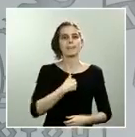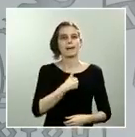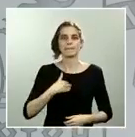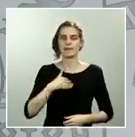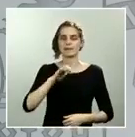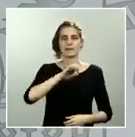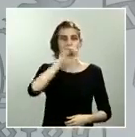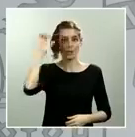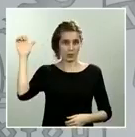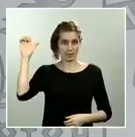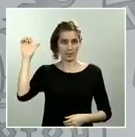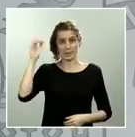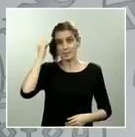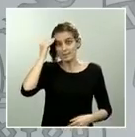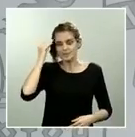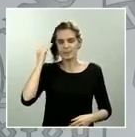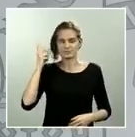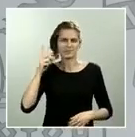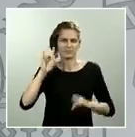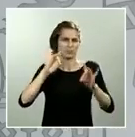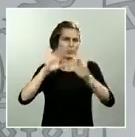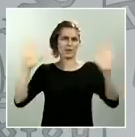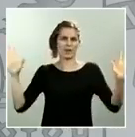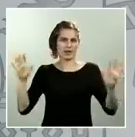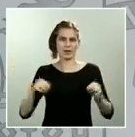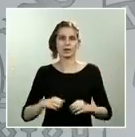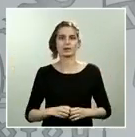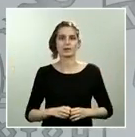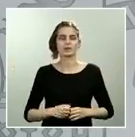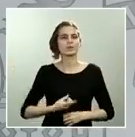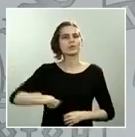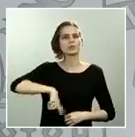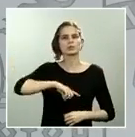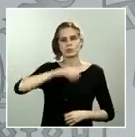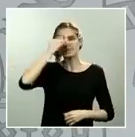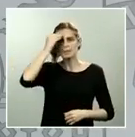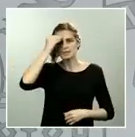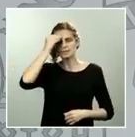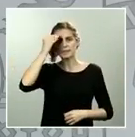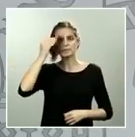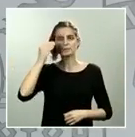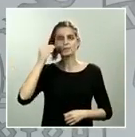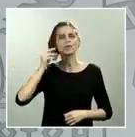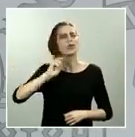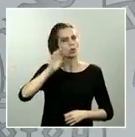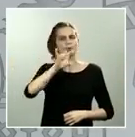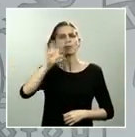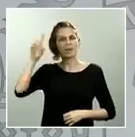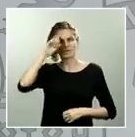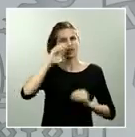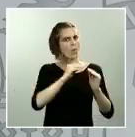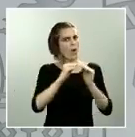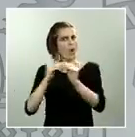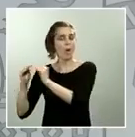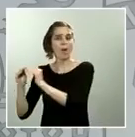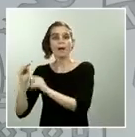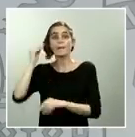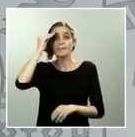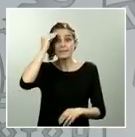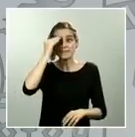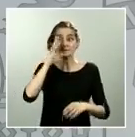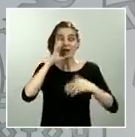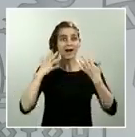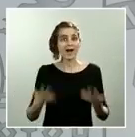bastante inequívoca. Nosotros consideramos y lo compartimos con muchos otros países que en este momento Europa tiene que dar una